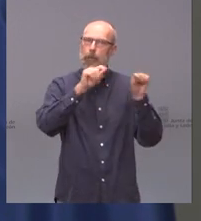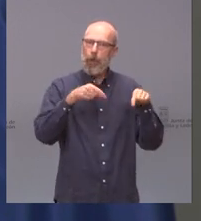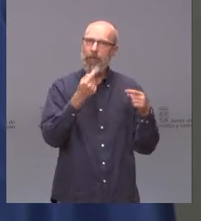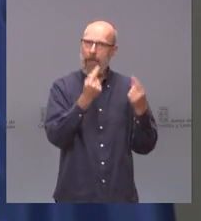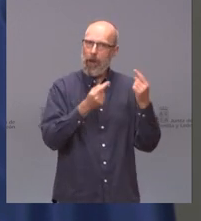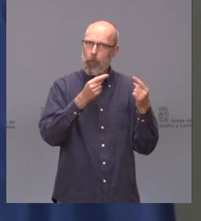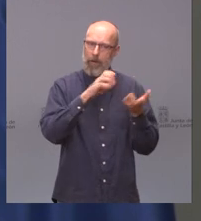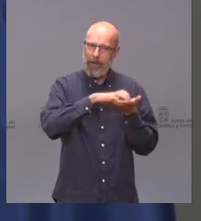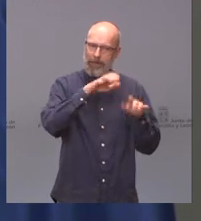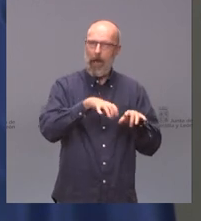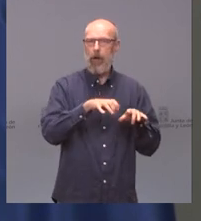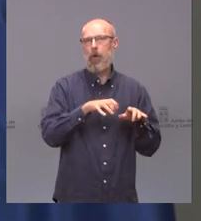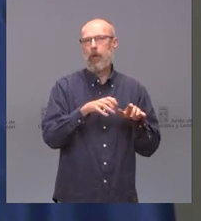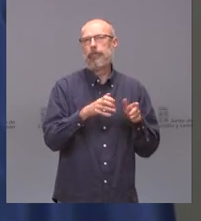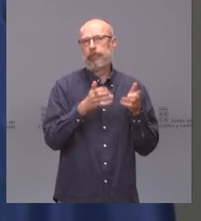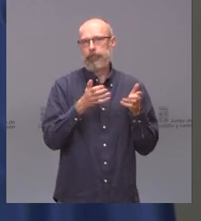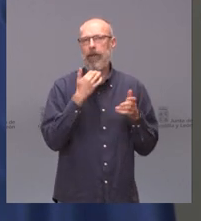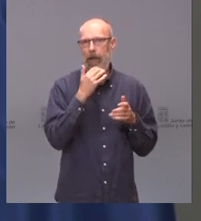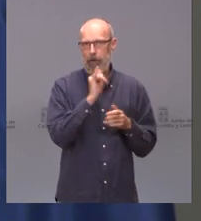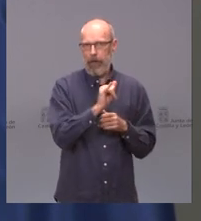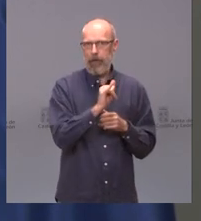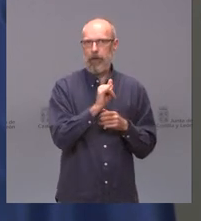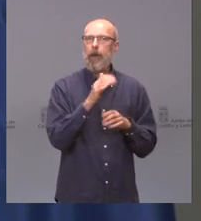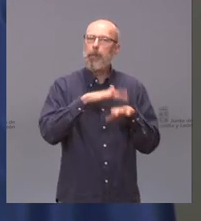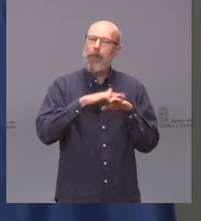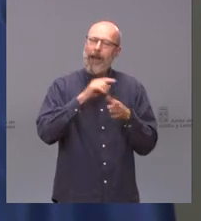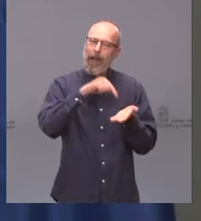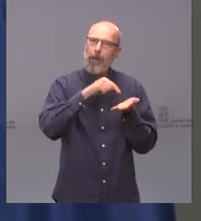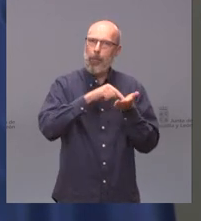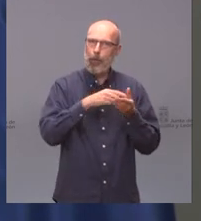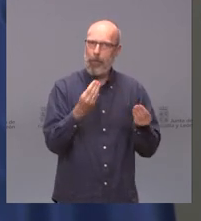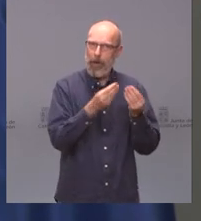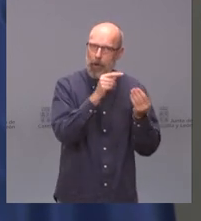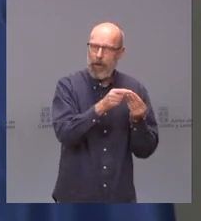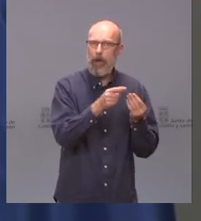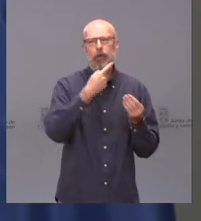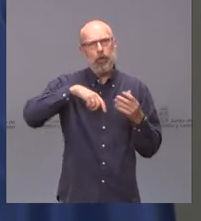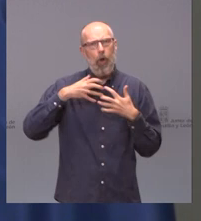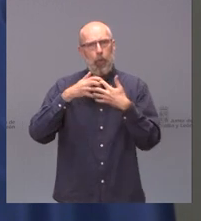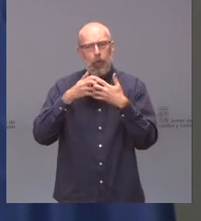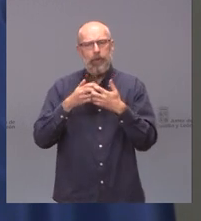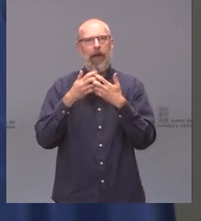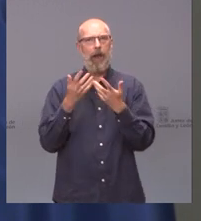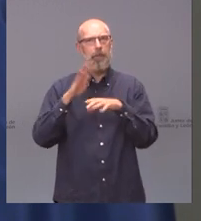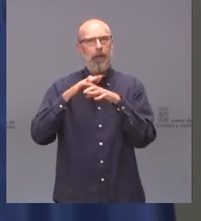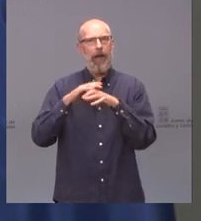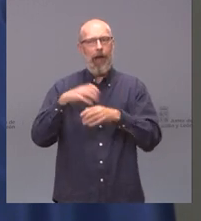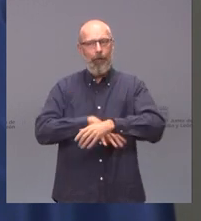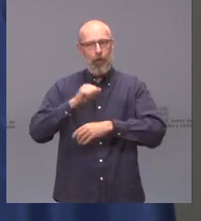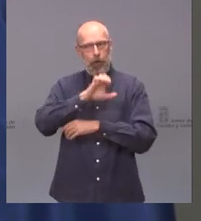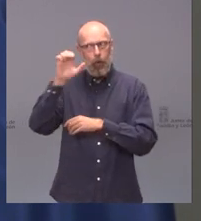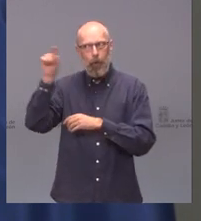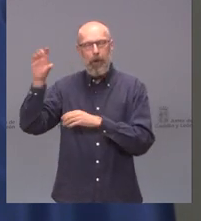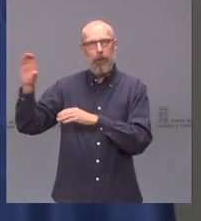va a hacer que se pueda mejorar la fiscalidad y naturalmente que tenemos que luchar y pelear para que los fondos europeos también tengan en cuenta